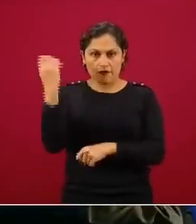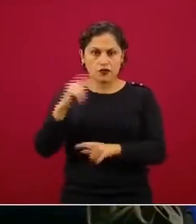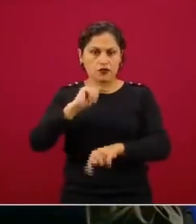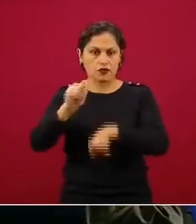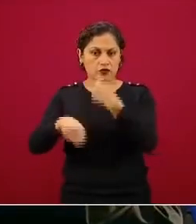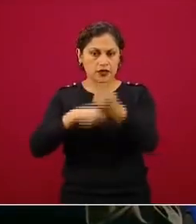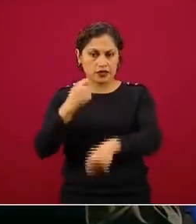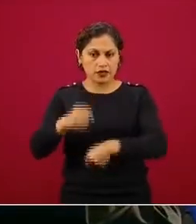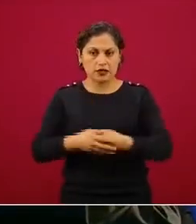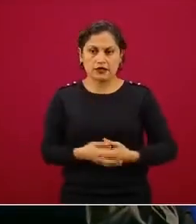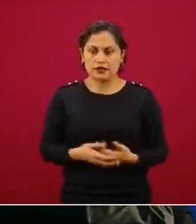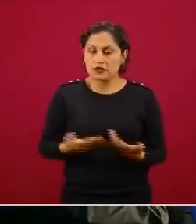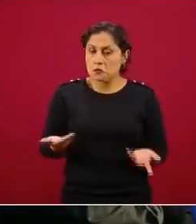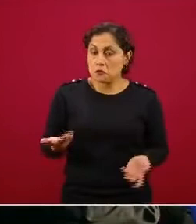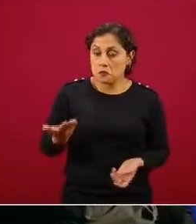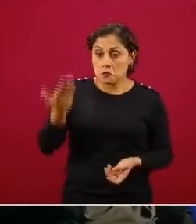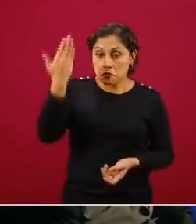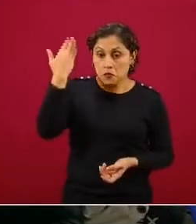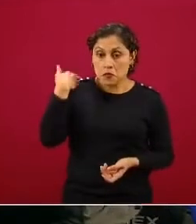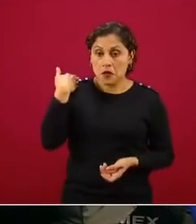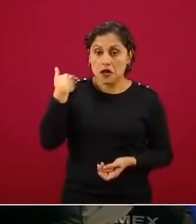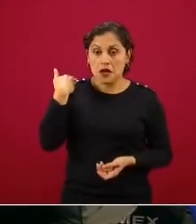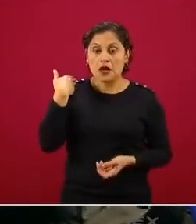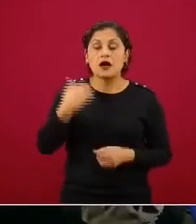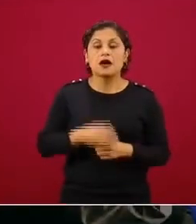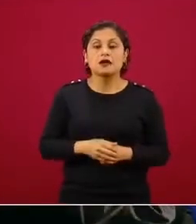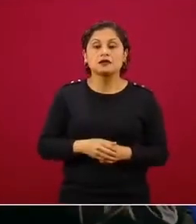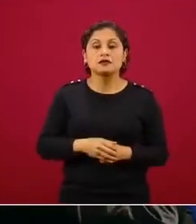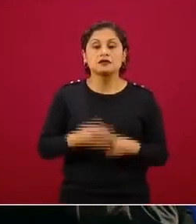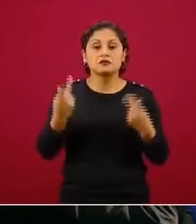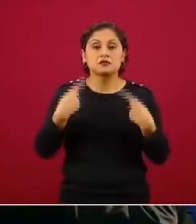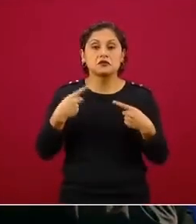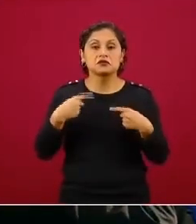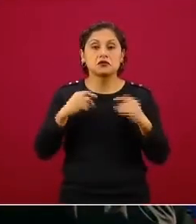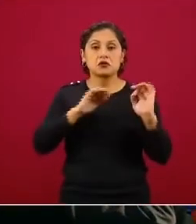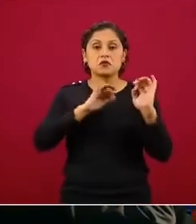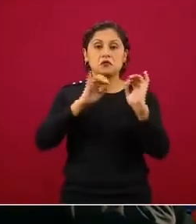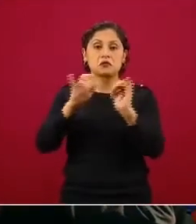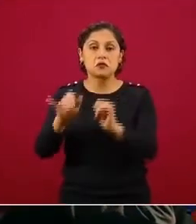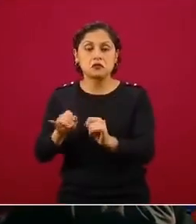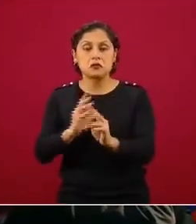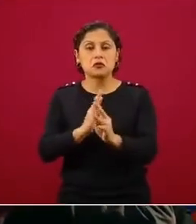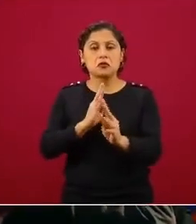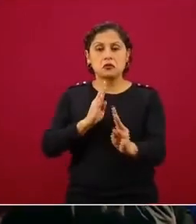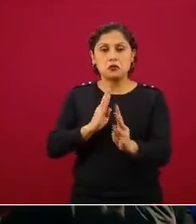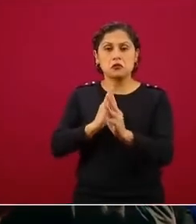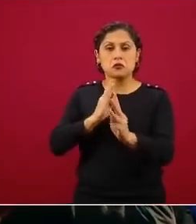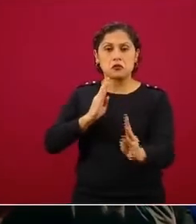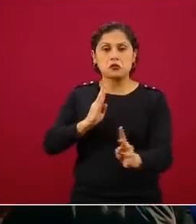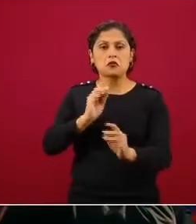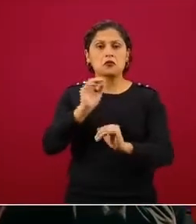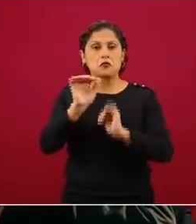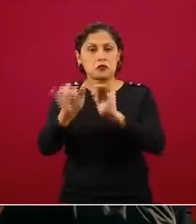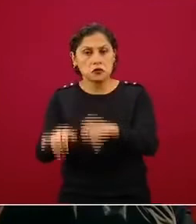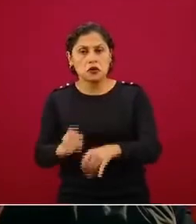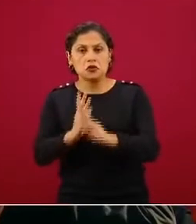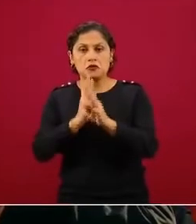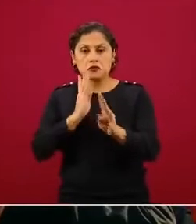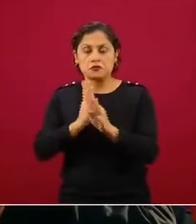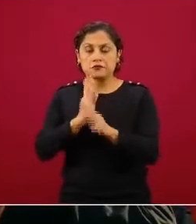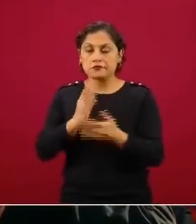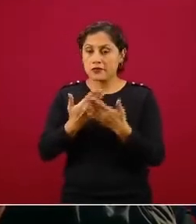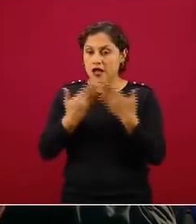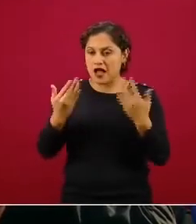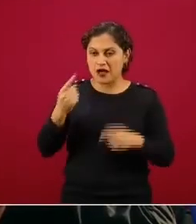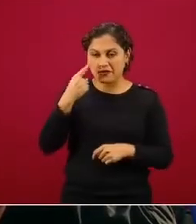había simplemente a partir del flujo de las personas, pues iban todos haciendo fila y acomodando. Hoy, a pesar de que no se